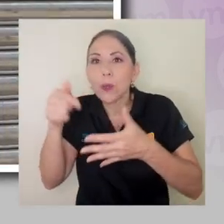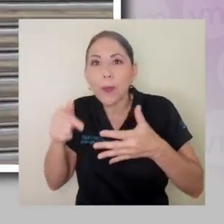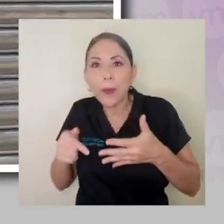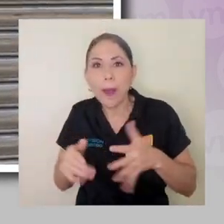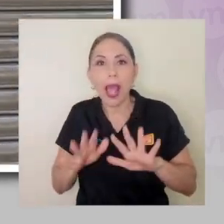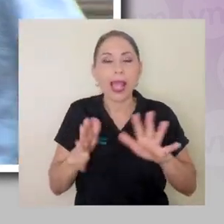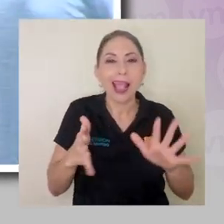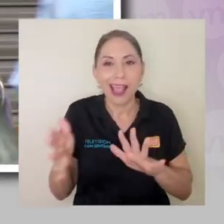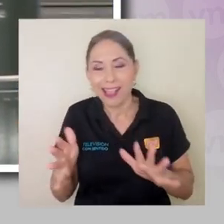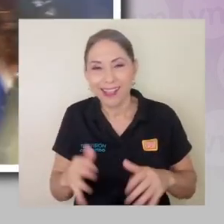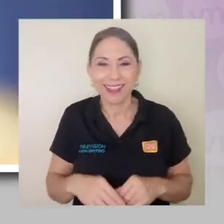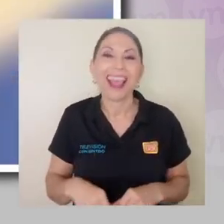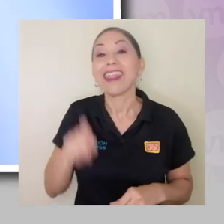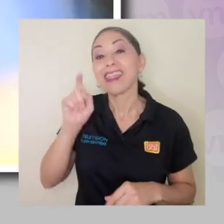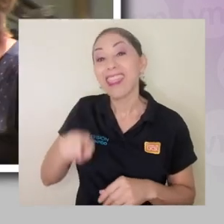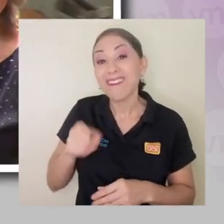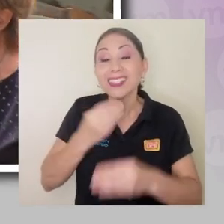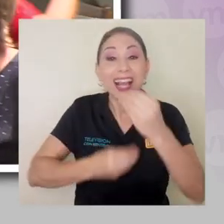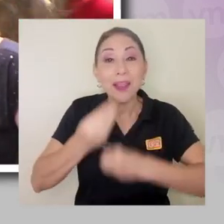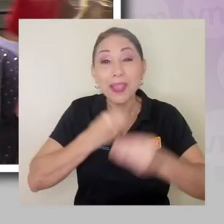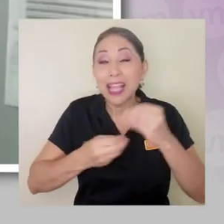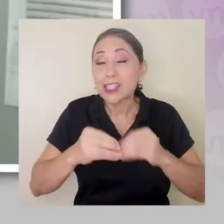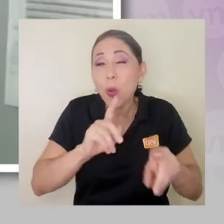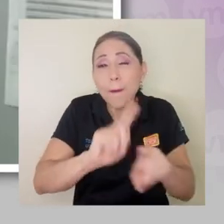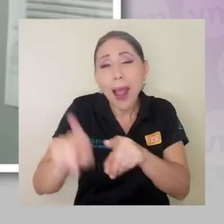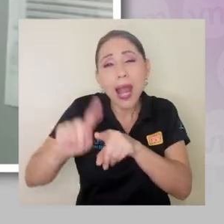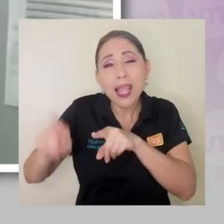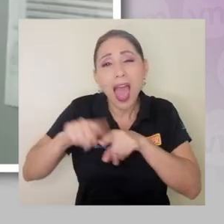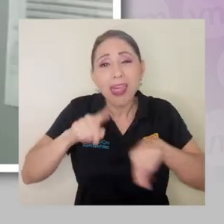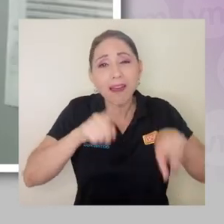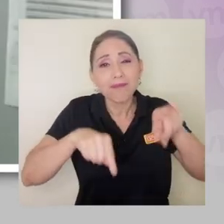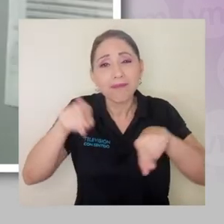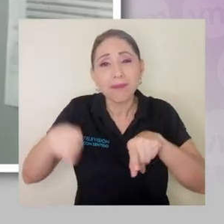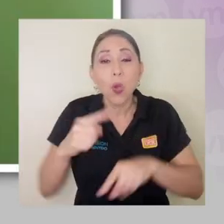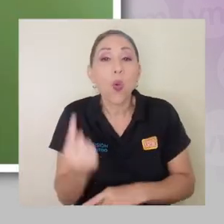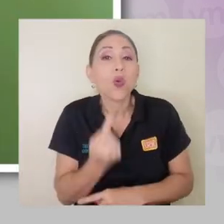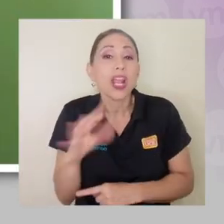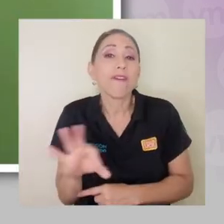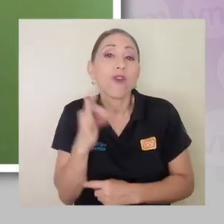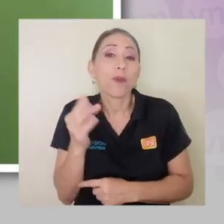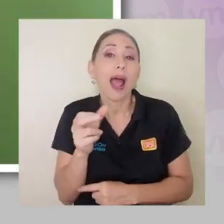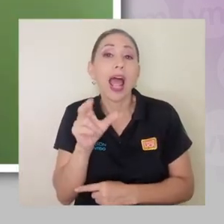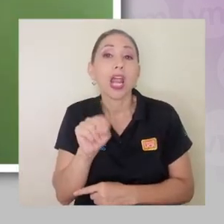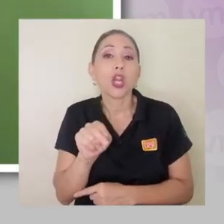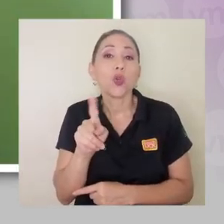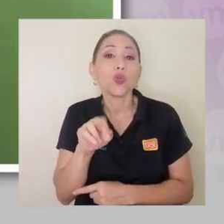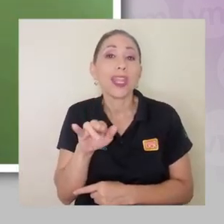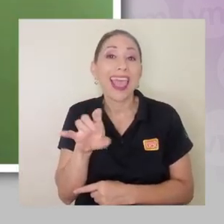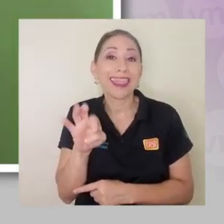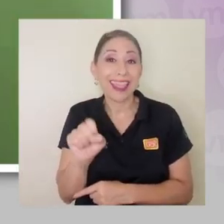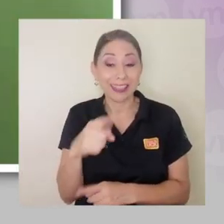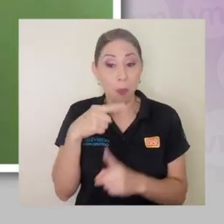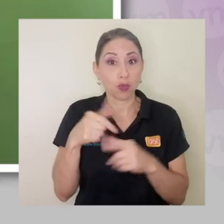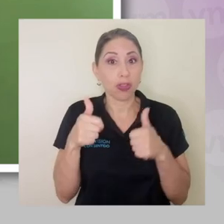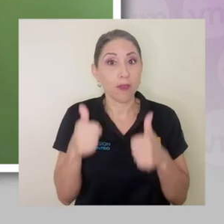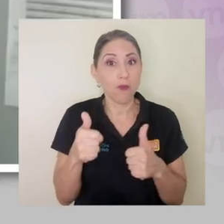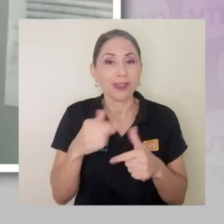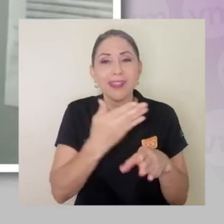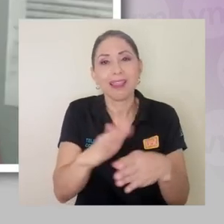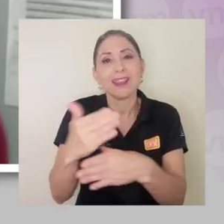alimentación muy variada, muy variada, porque es la única forma que usted obtenga, los nutrientes están distribuidos en todos los alimentos.